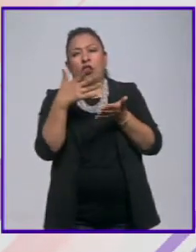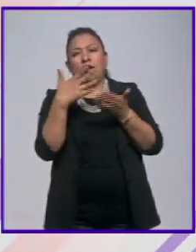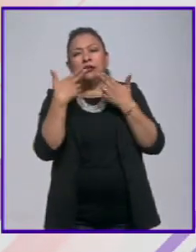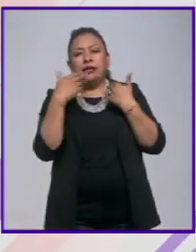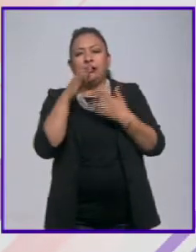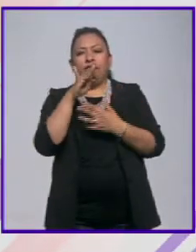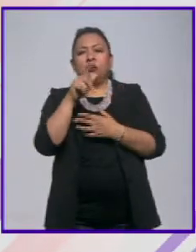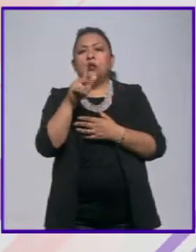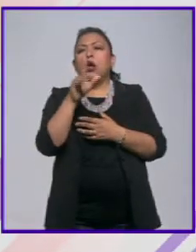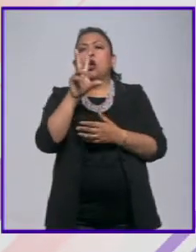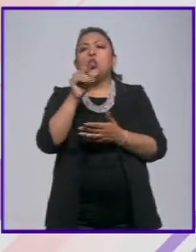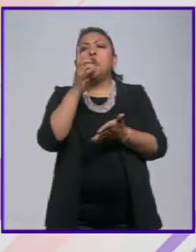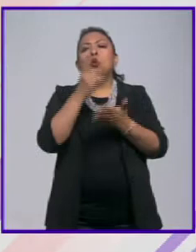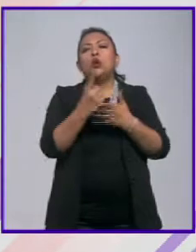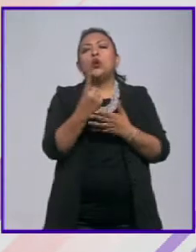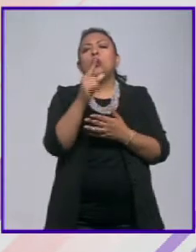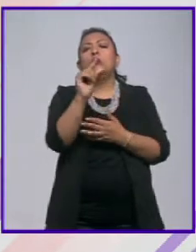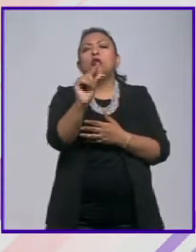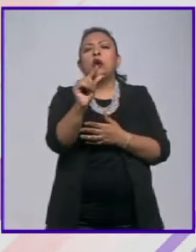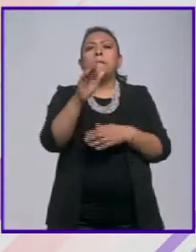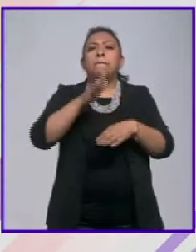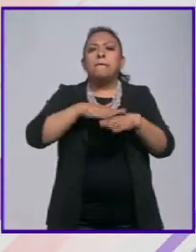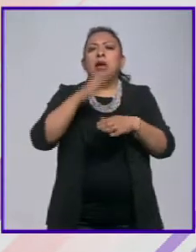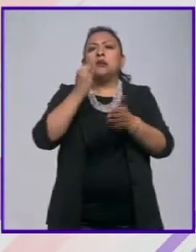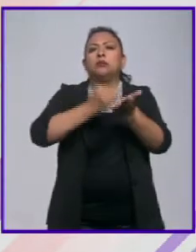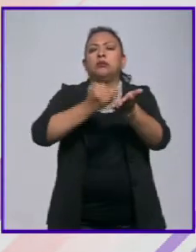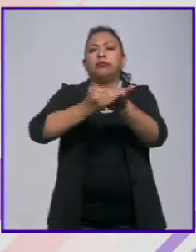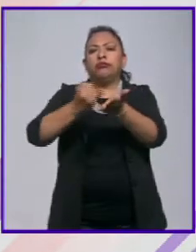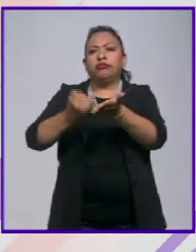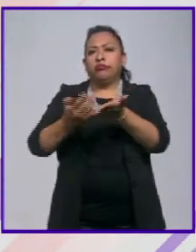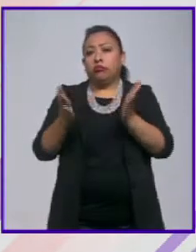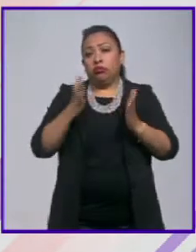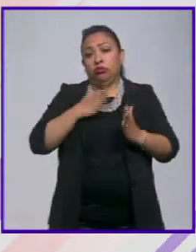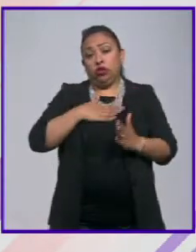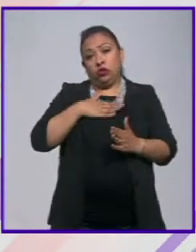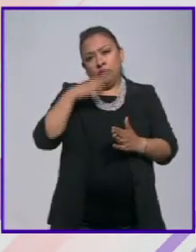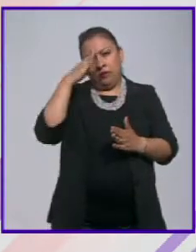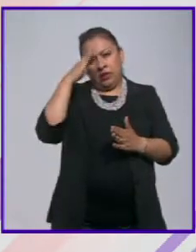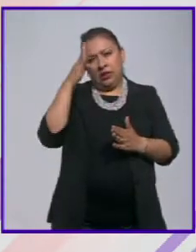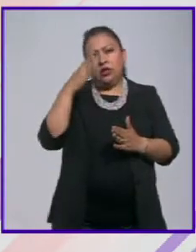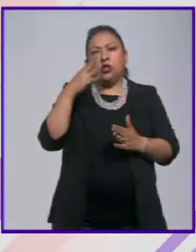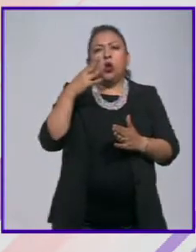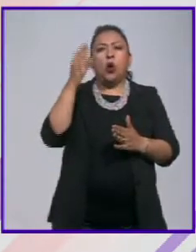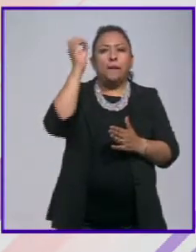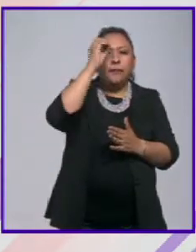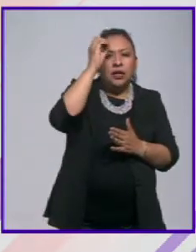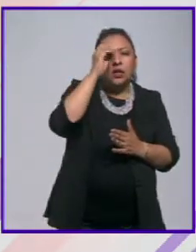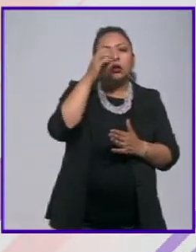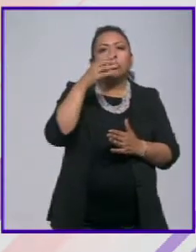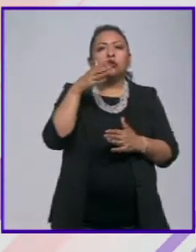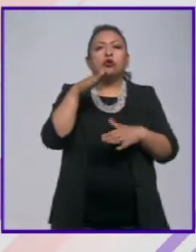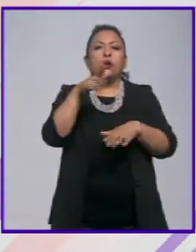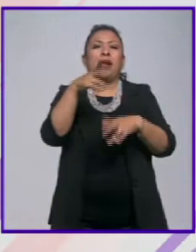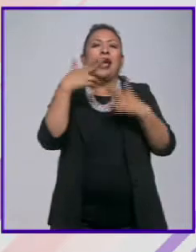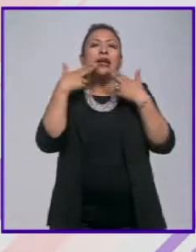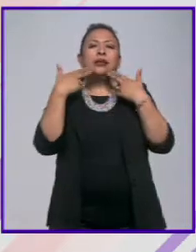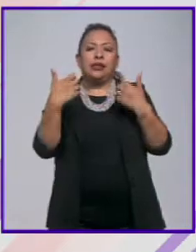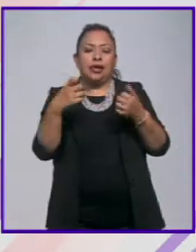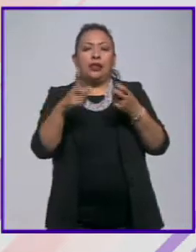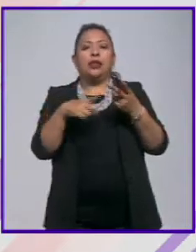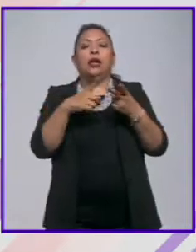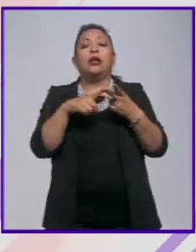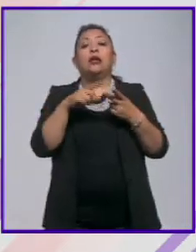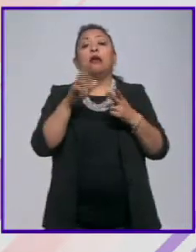solamente una pequeña parte sino una mayor parte de los impuestos yo espero que bueno los comentarios que se hizo por parte de Hacienda y